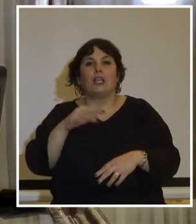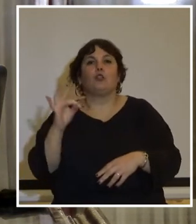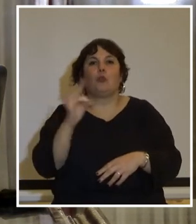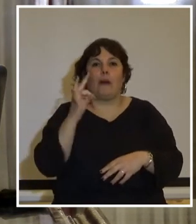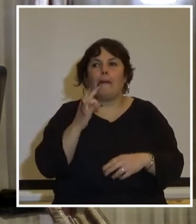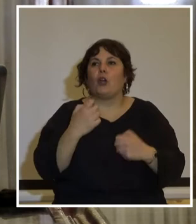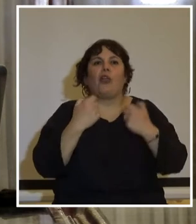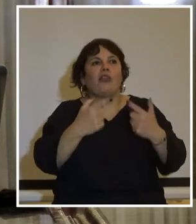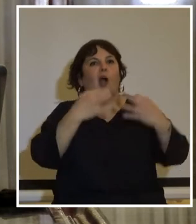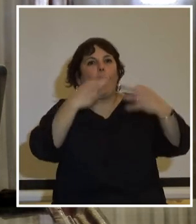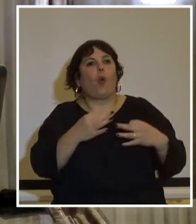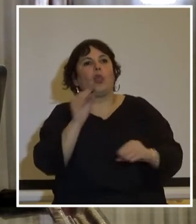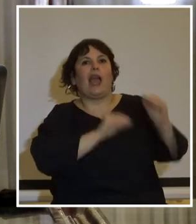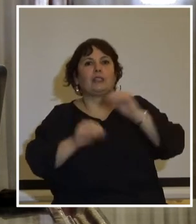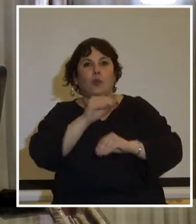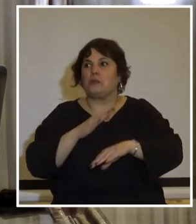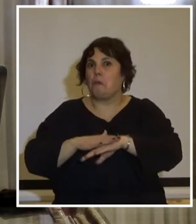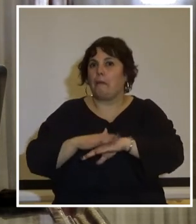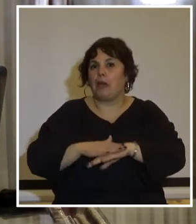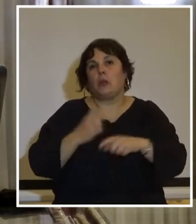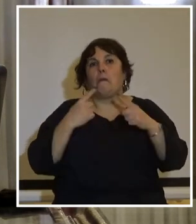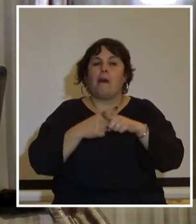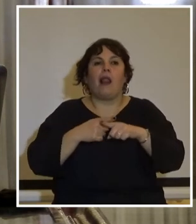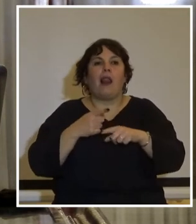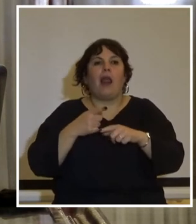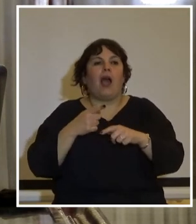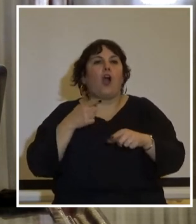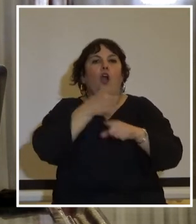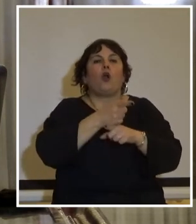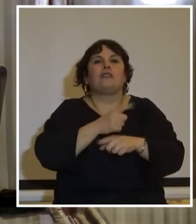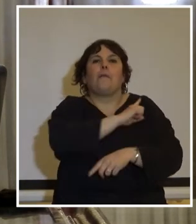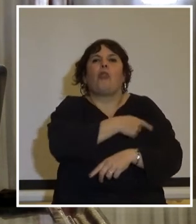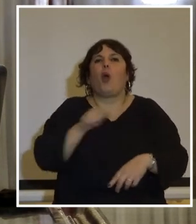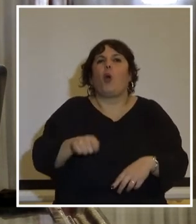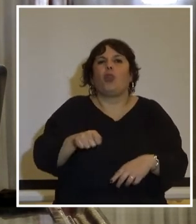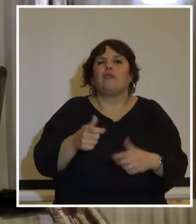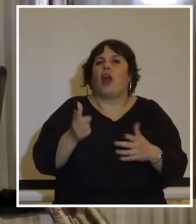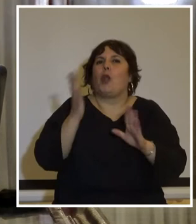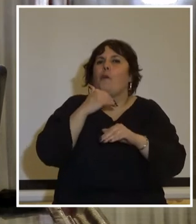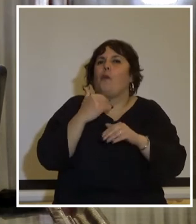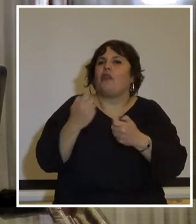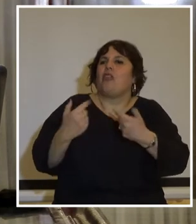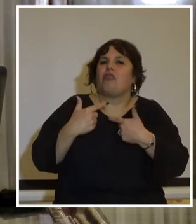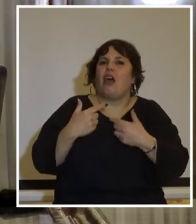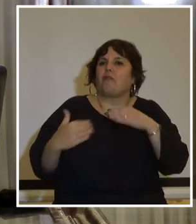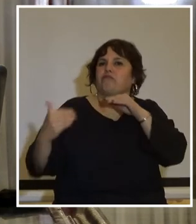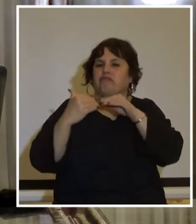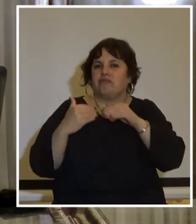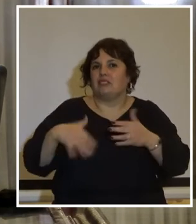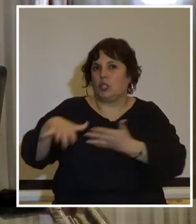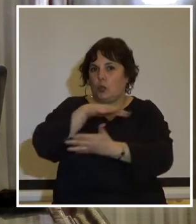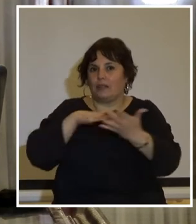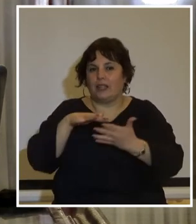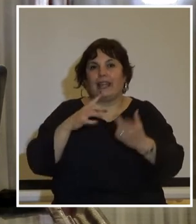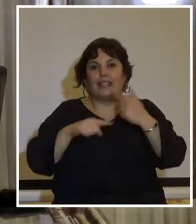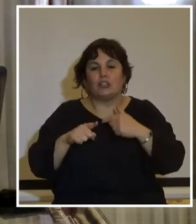le da el justificativo al gobierno de la época para avanzar sobre el poder judicial al que no consideraba que estuviera a la altura de las circunstancias en ese entonces fiel